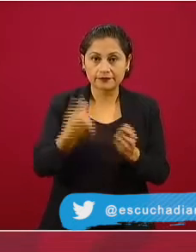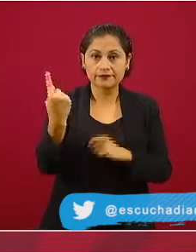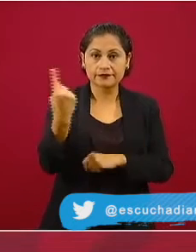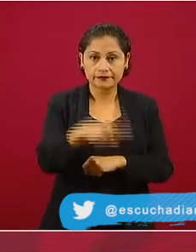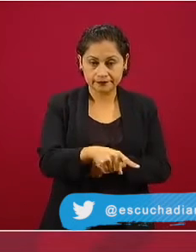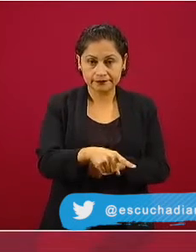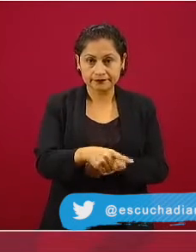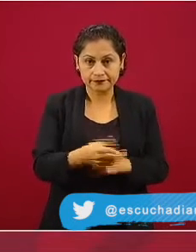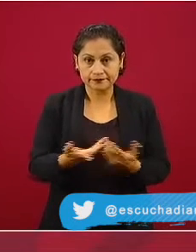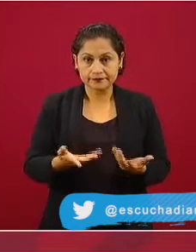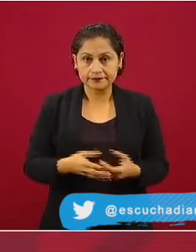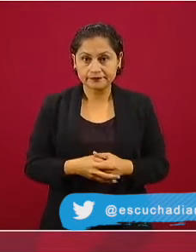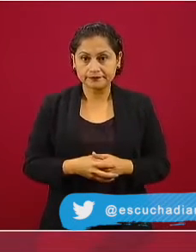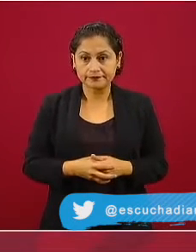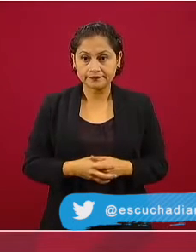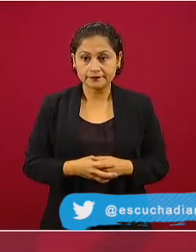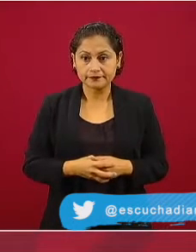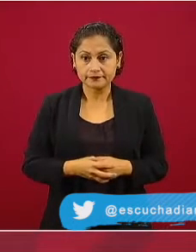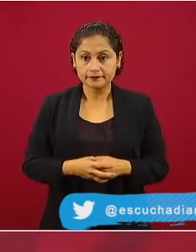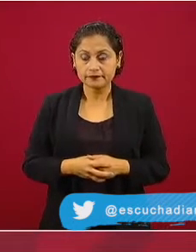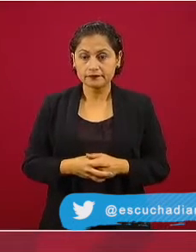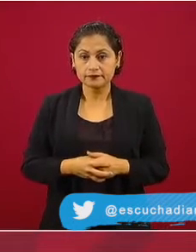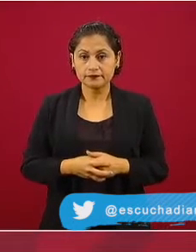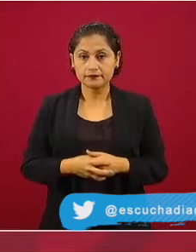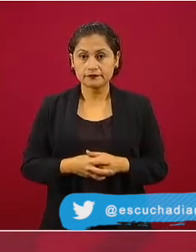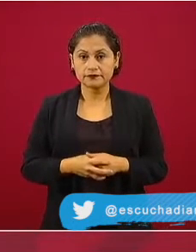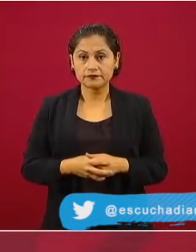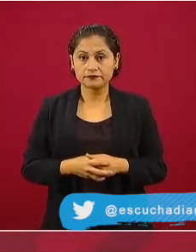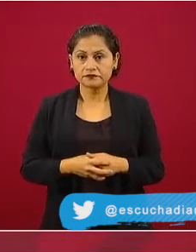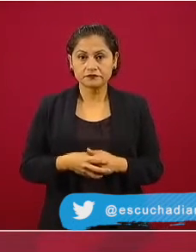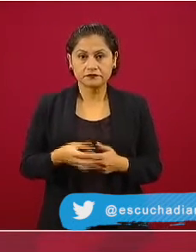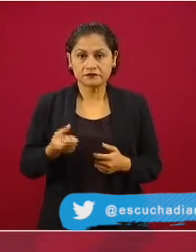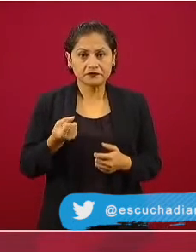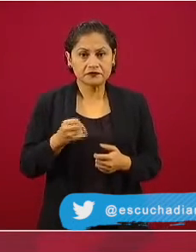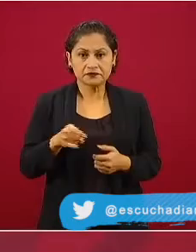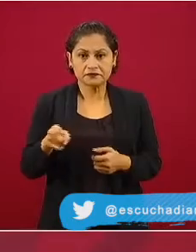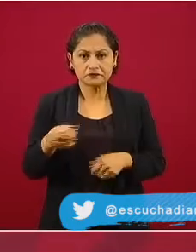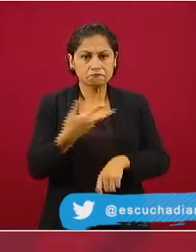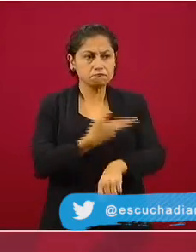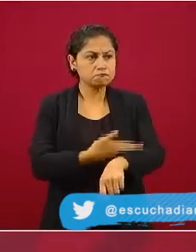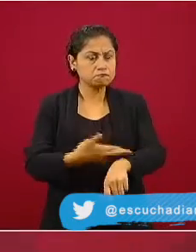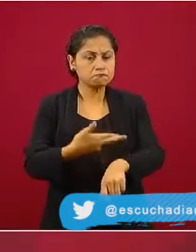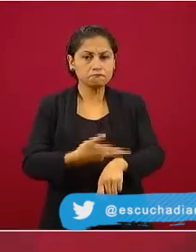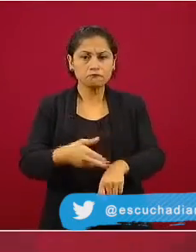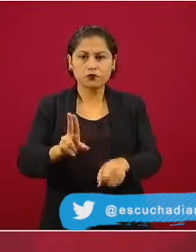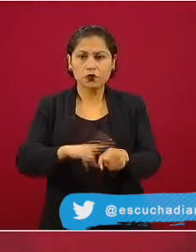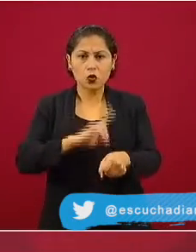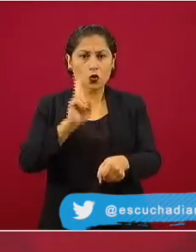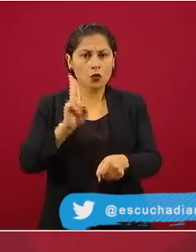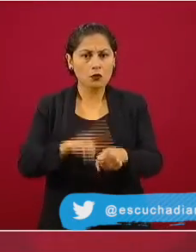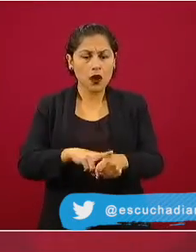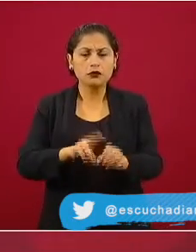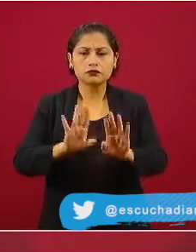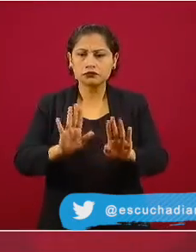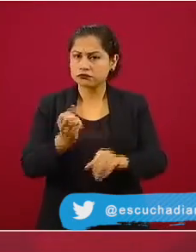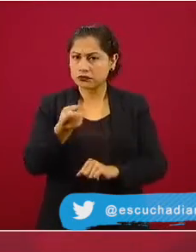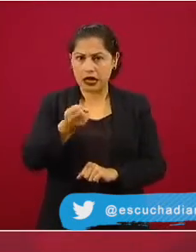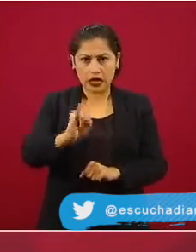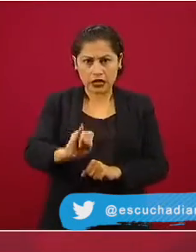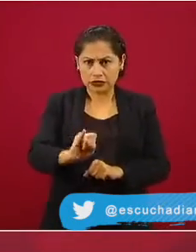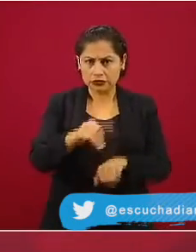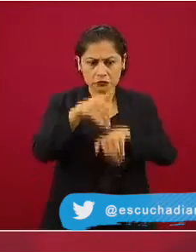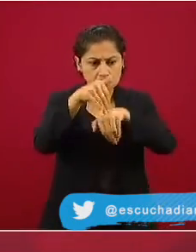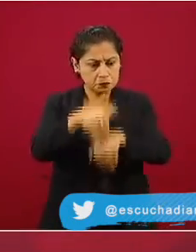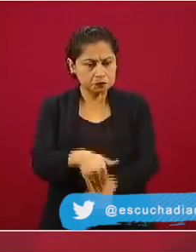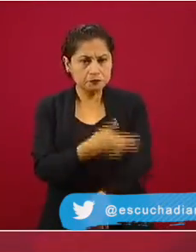Ese es realmente un trámite y fue lo que se hizo. Pero